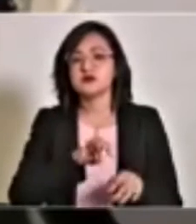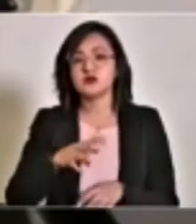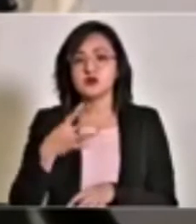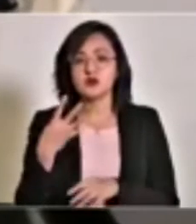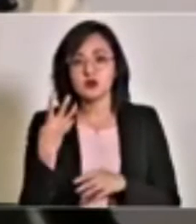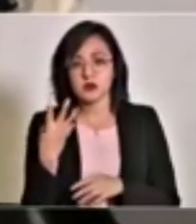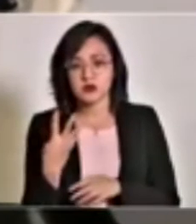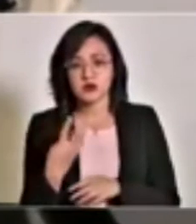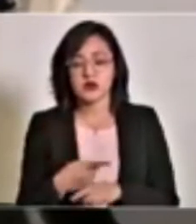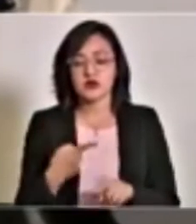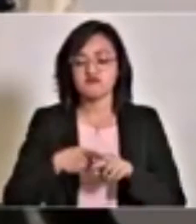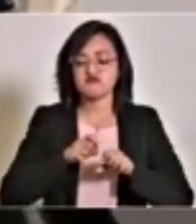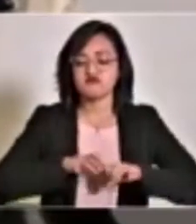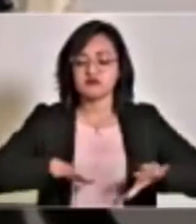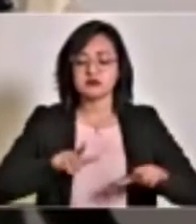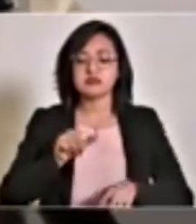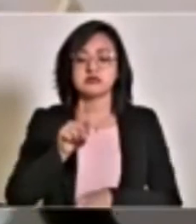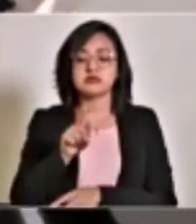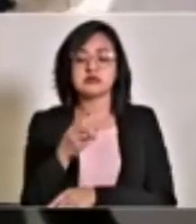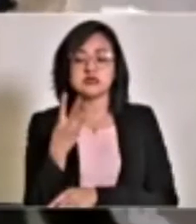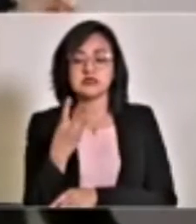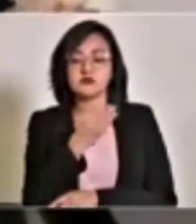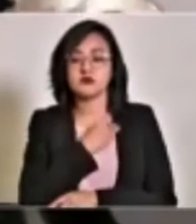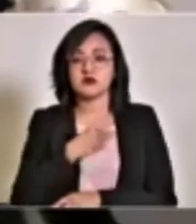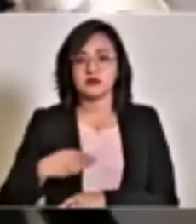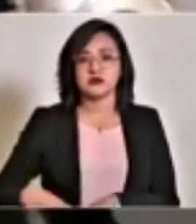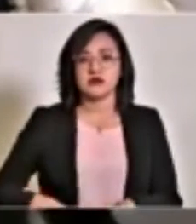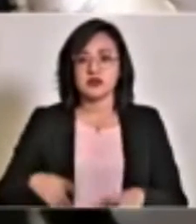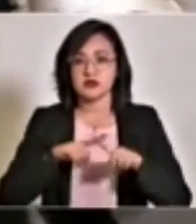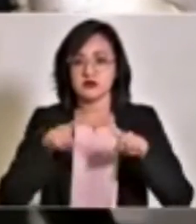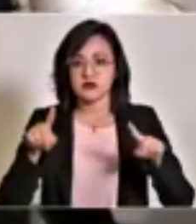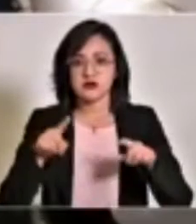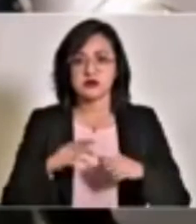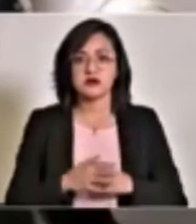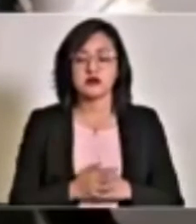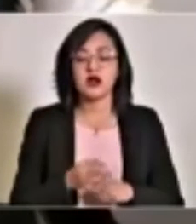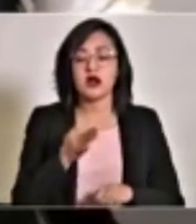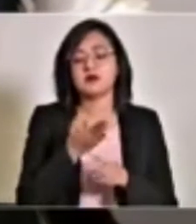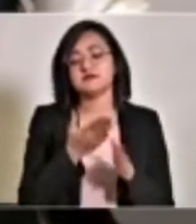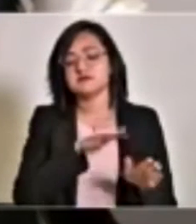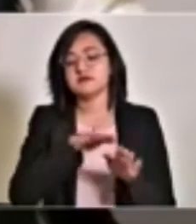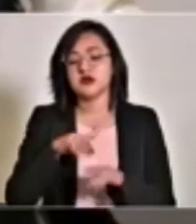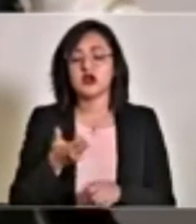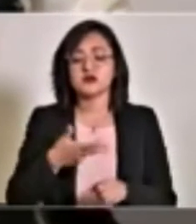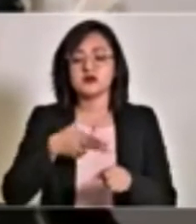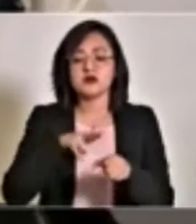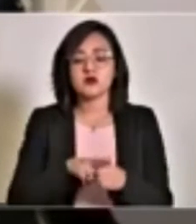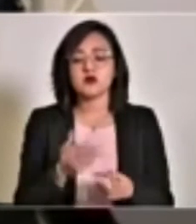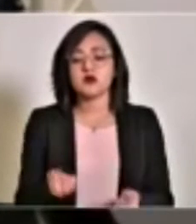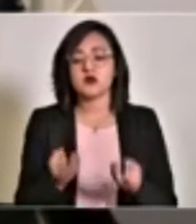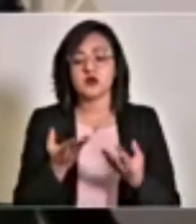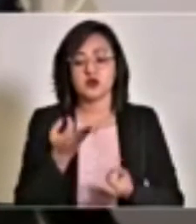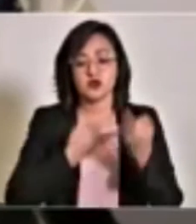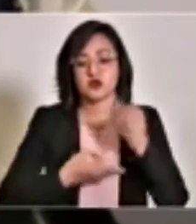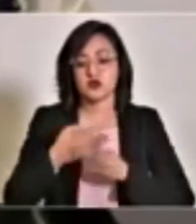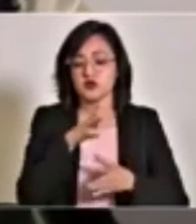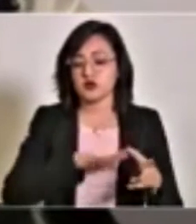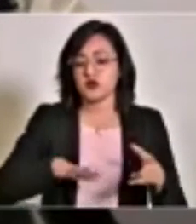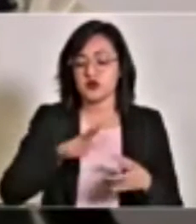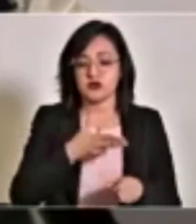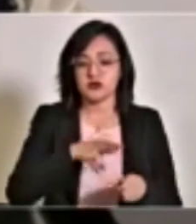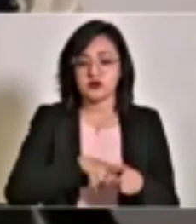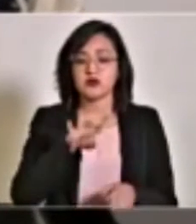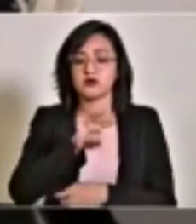repartidos en 73 municipios. En lo que respecta a la hospitalización en todo el sector, tenemos